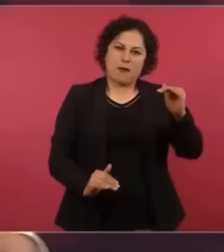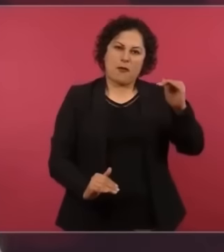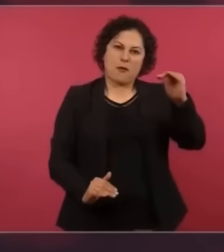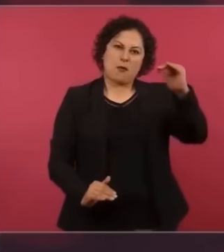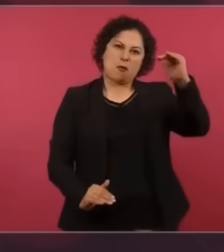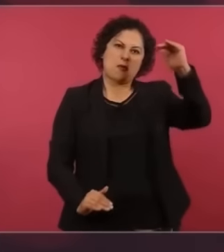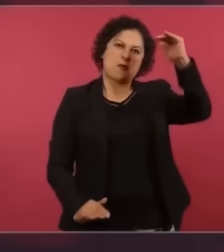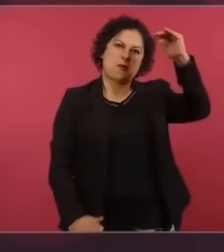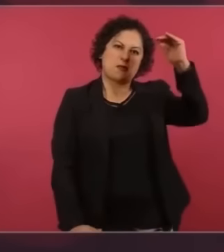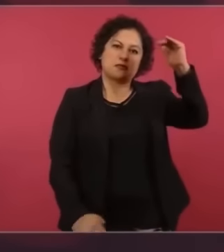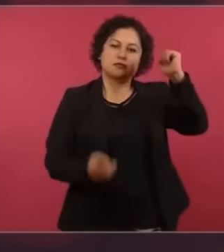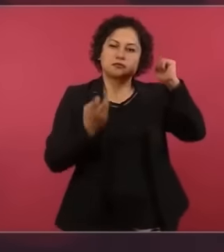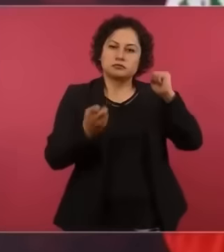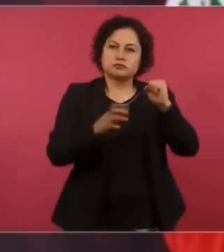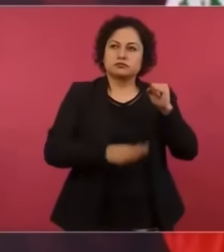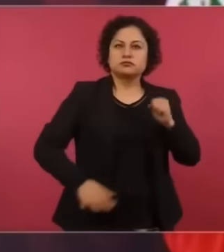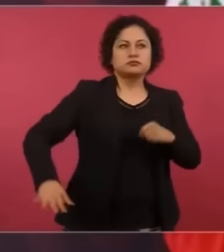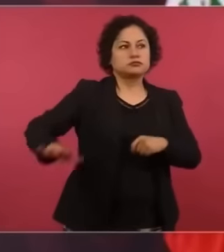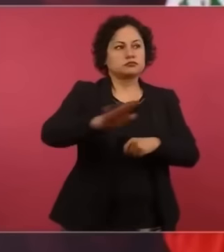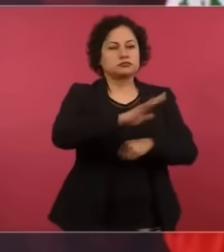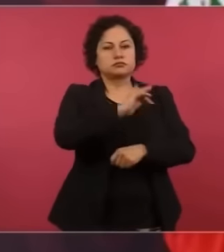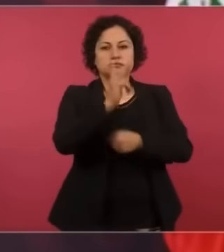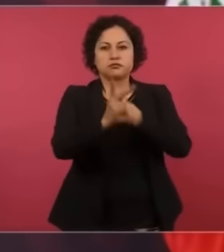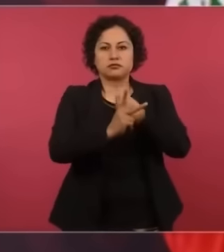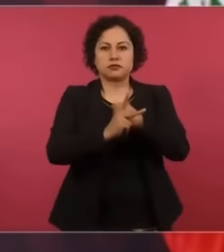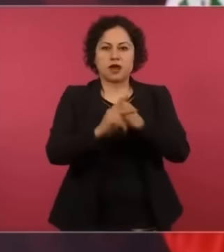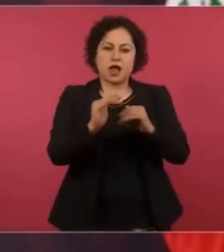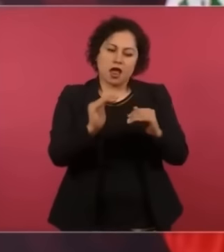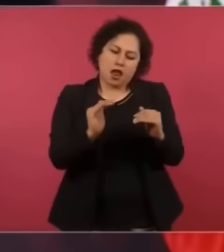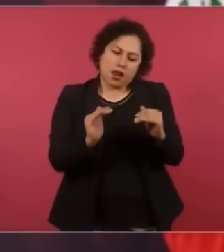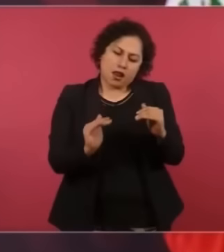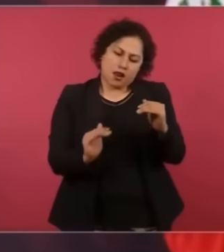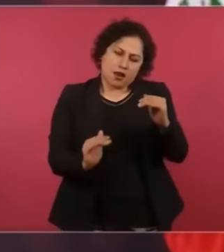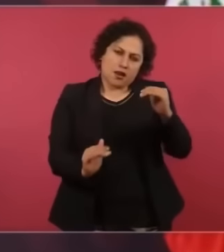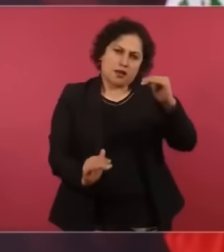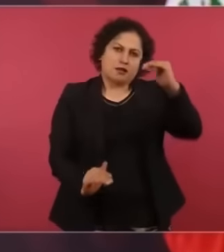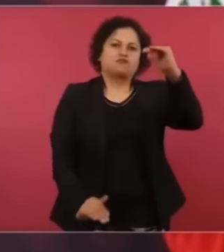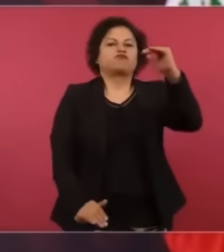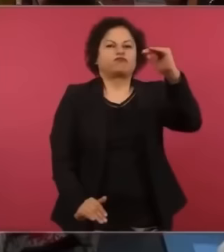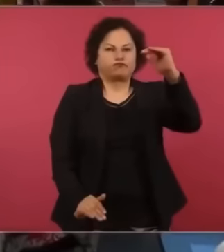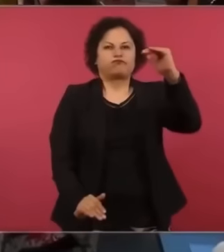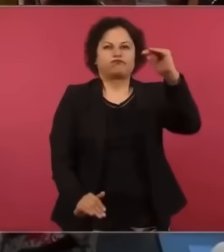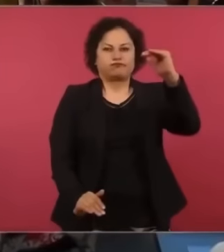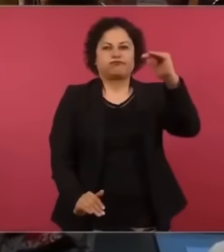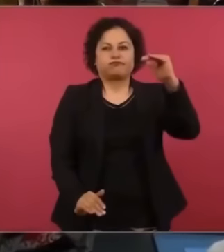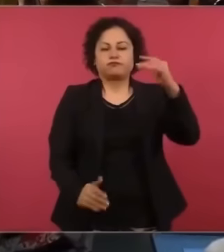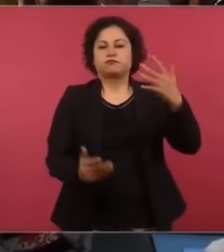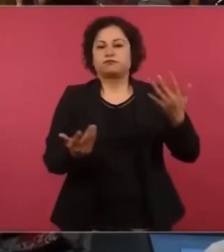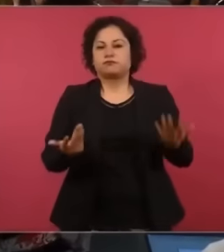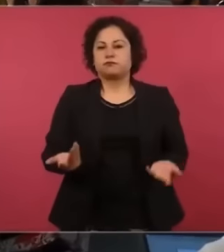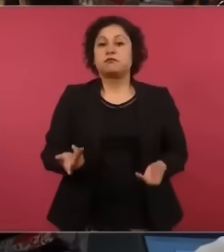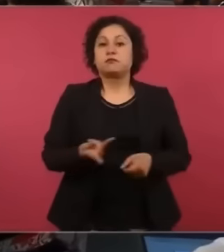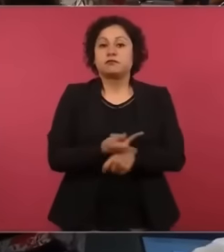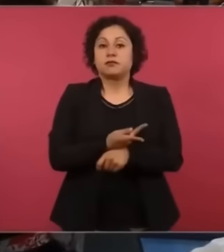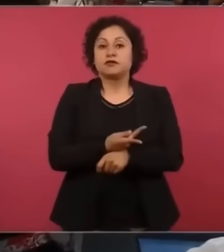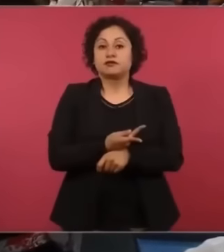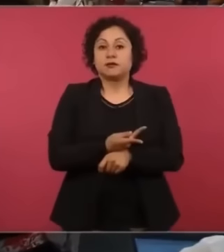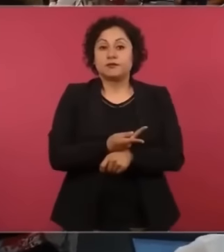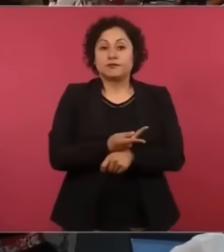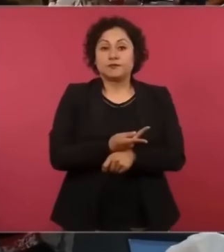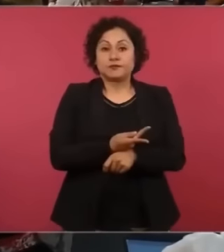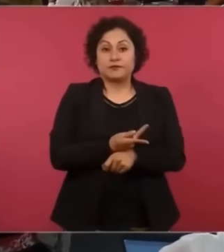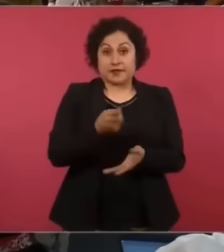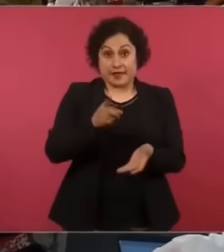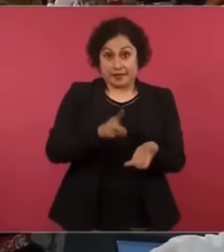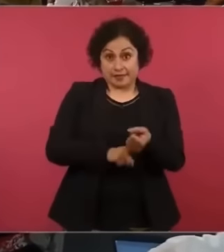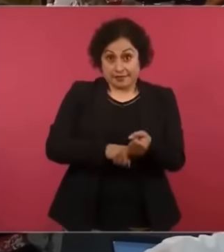es cuando se tiene a los hombres más ricos